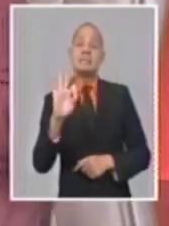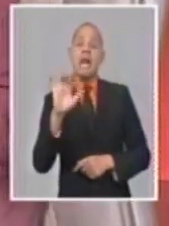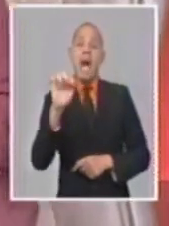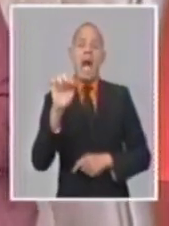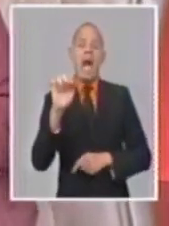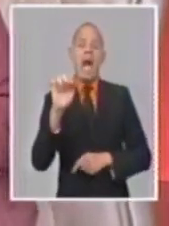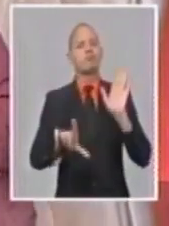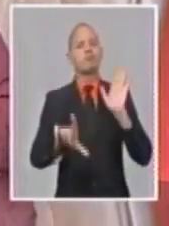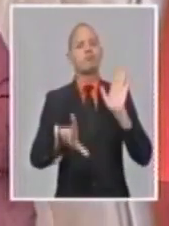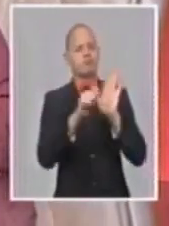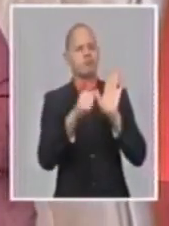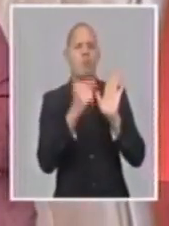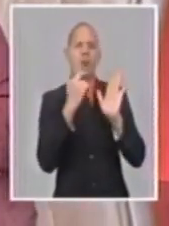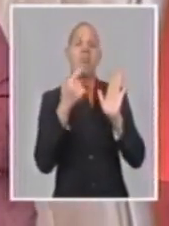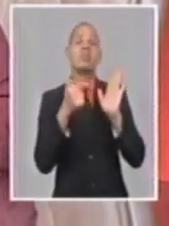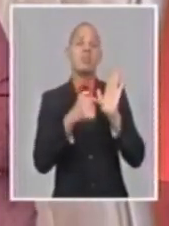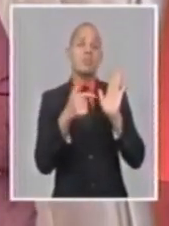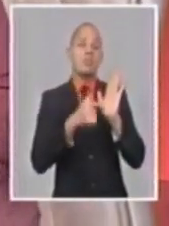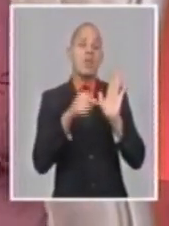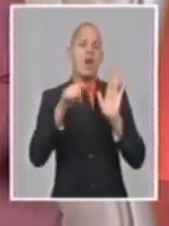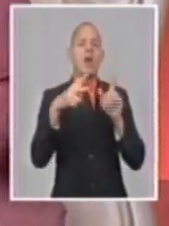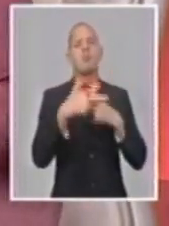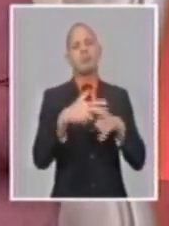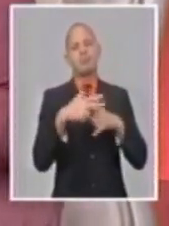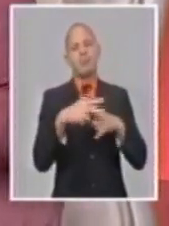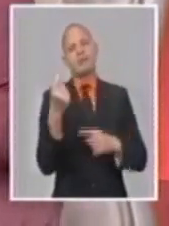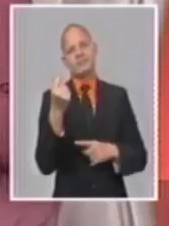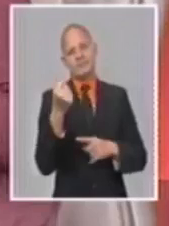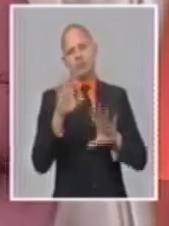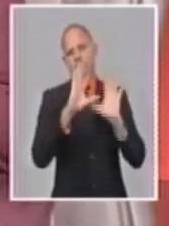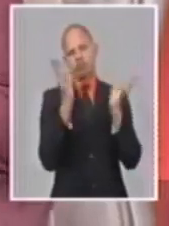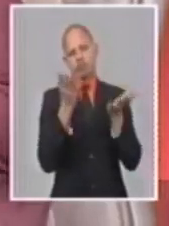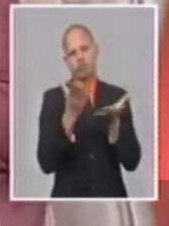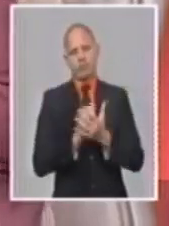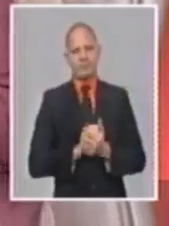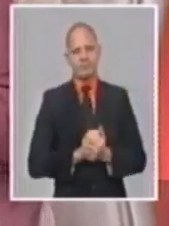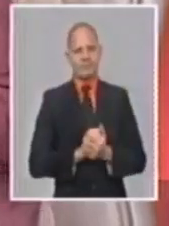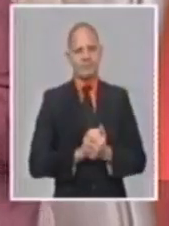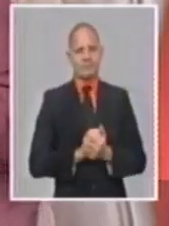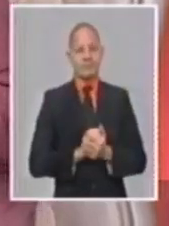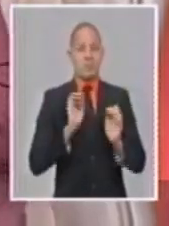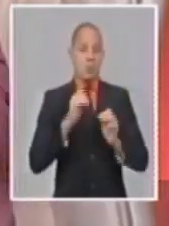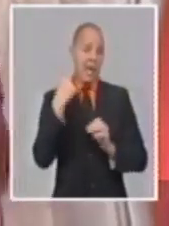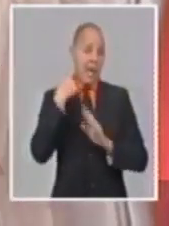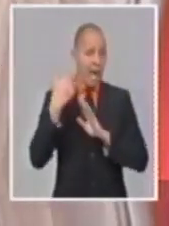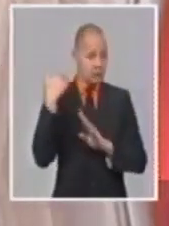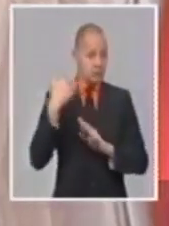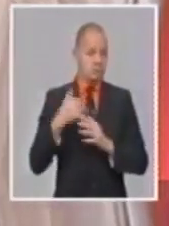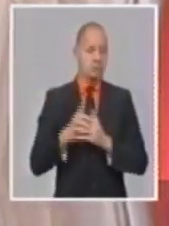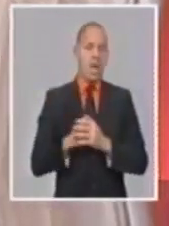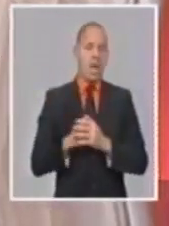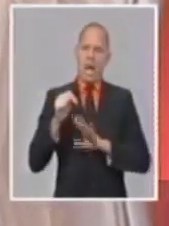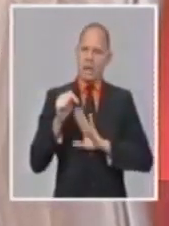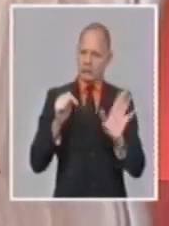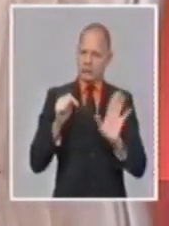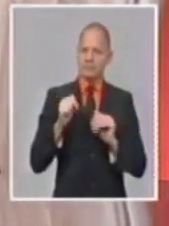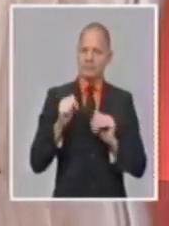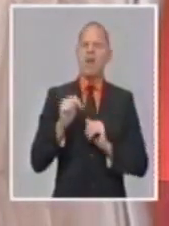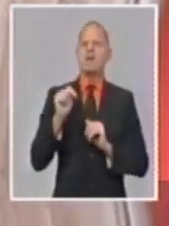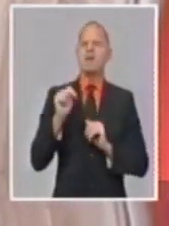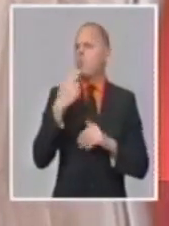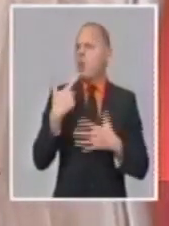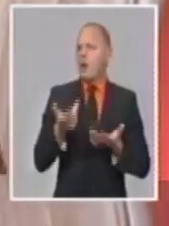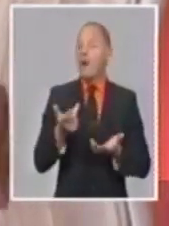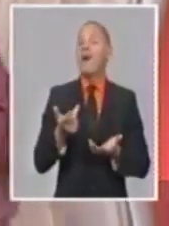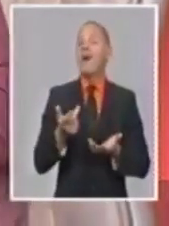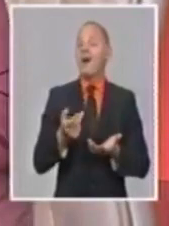en una reforma general de precios, incluso a partir de lo analizado y aprobado en